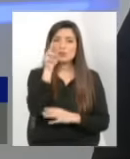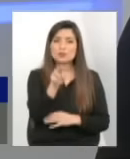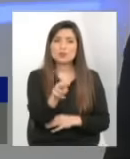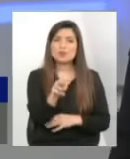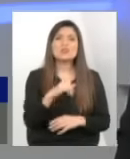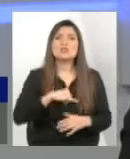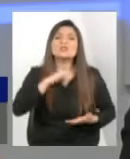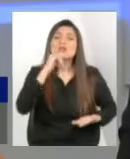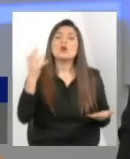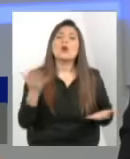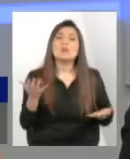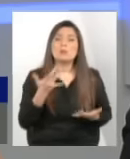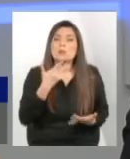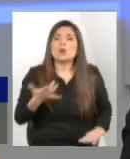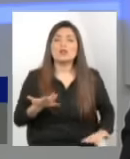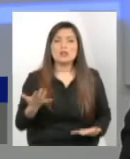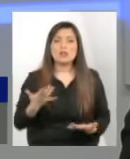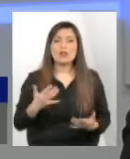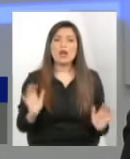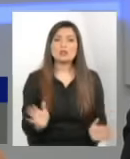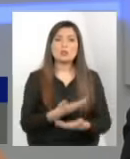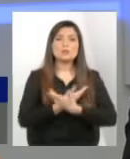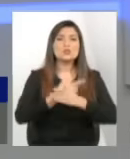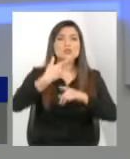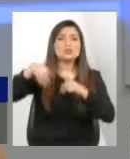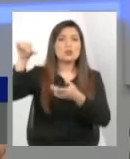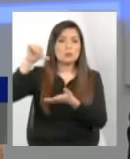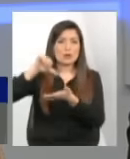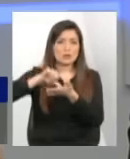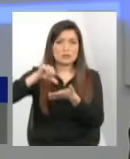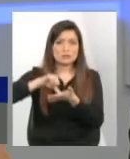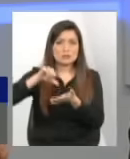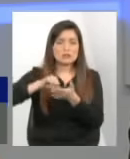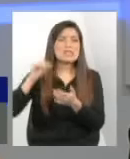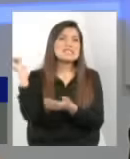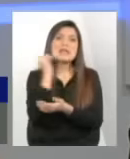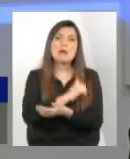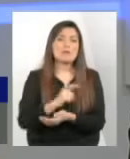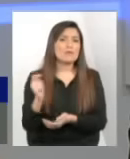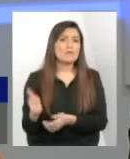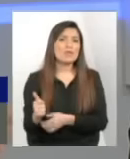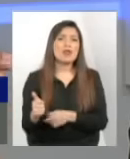yo no sé cómo ni por qué la adopción extranjera es más rápida que la adopción chilena.